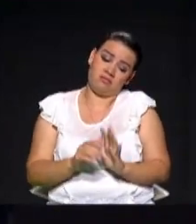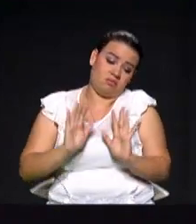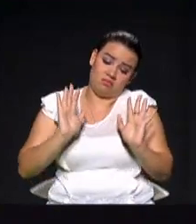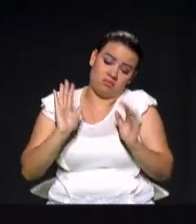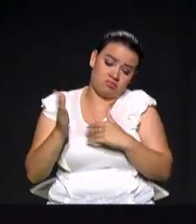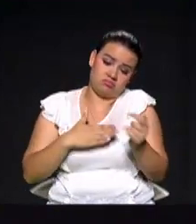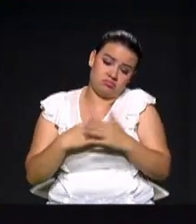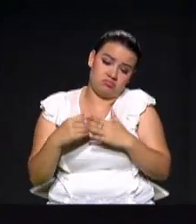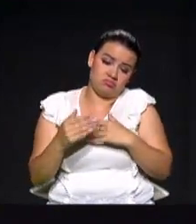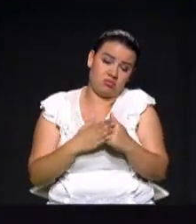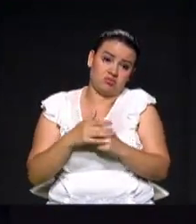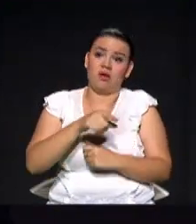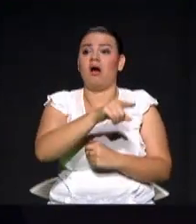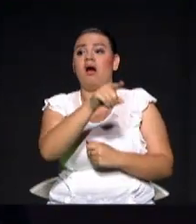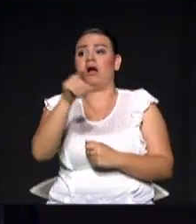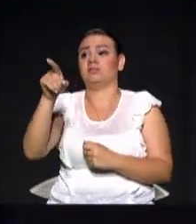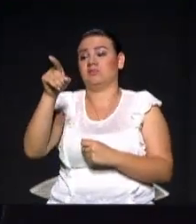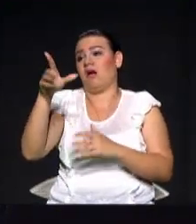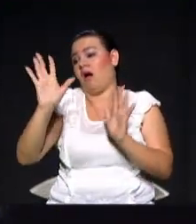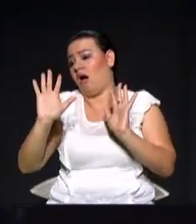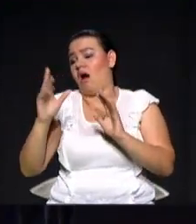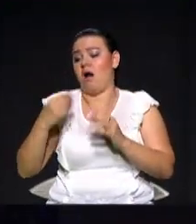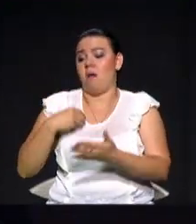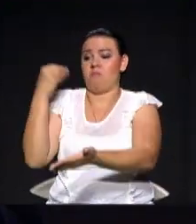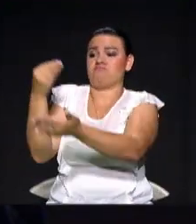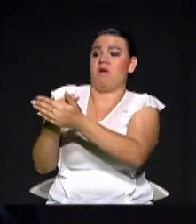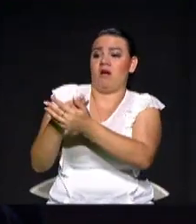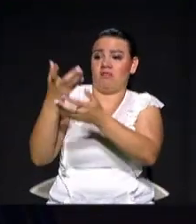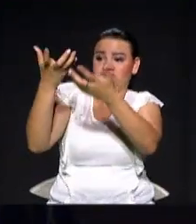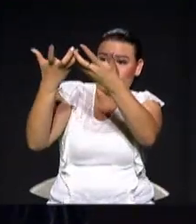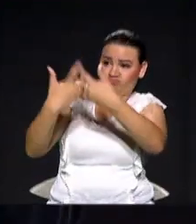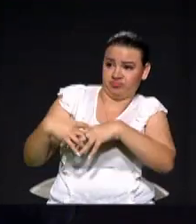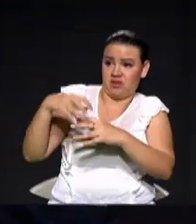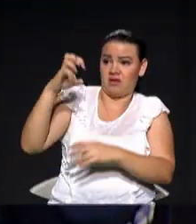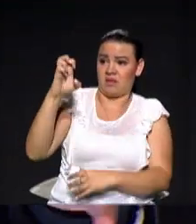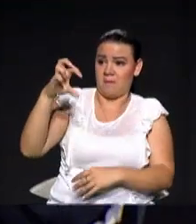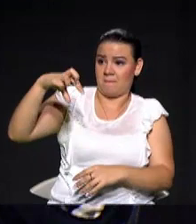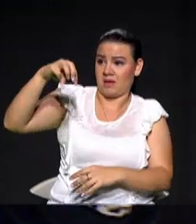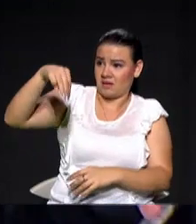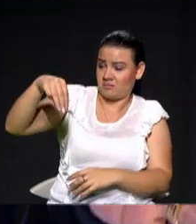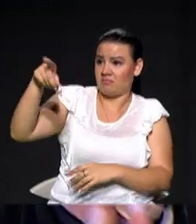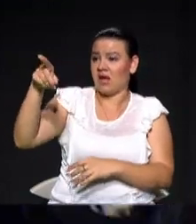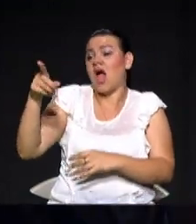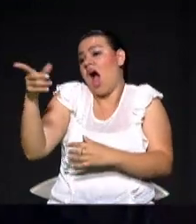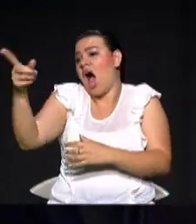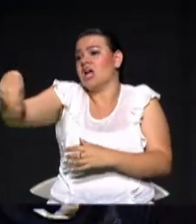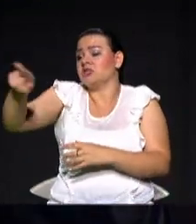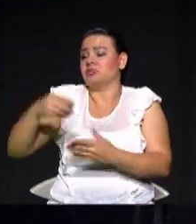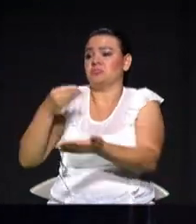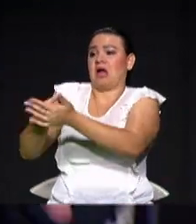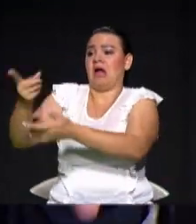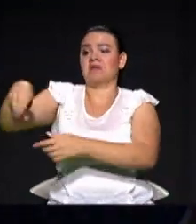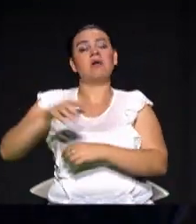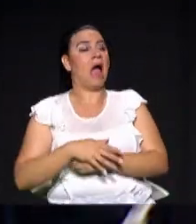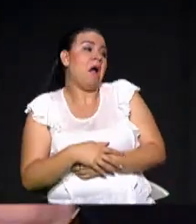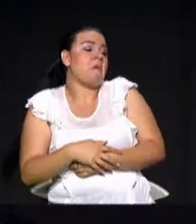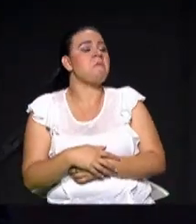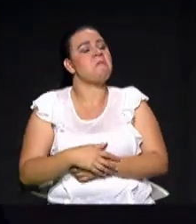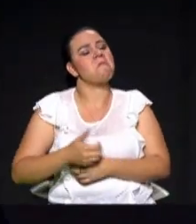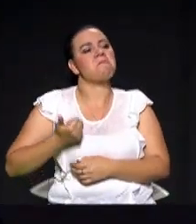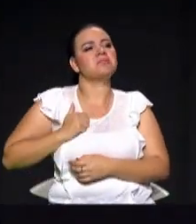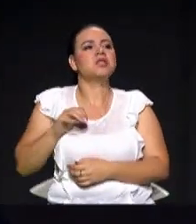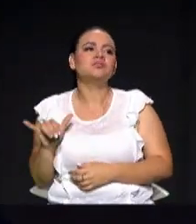se va para que los señoritos se vayan para Chile, uno ve a esos señoritos de empresas públicas, se van para Chile a hacer inversiones. Voy a recoger las